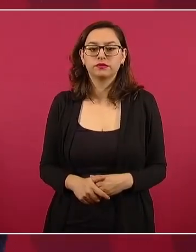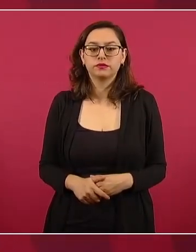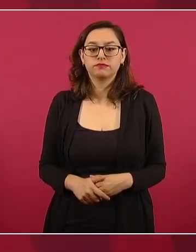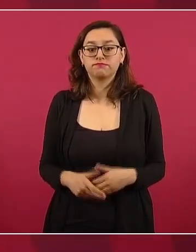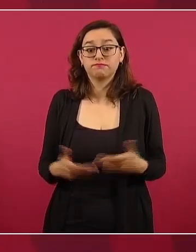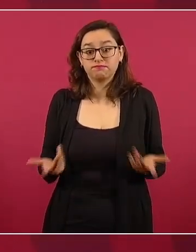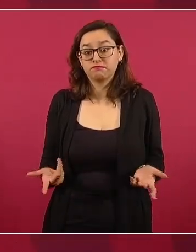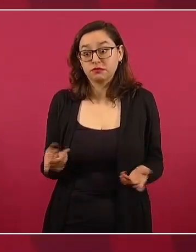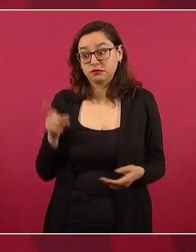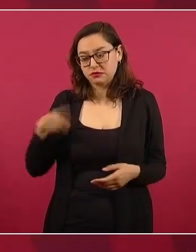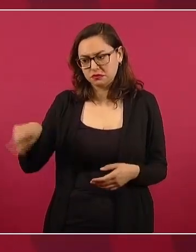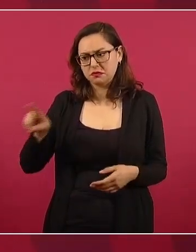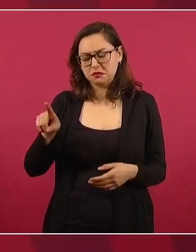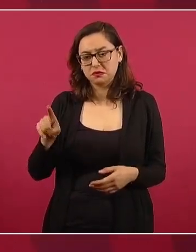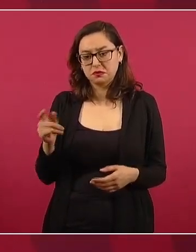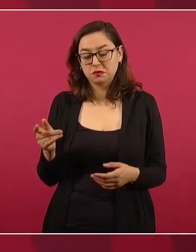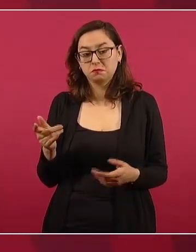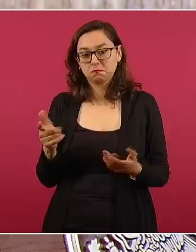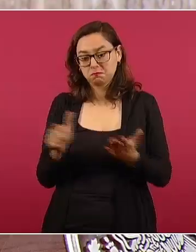no morales.